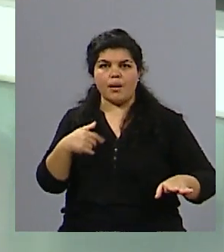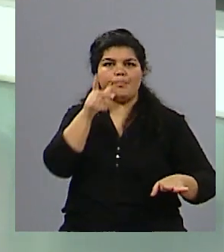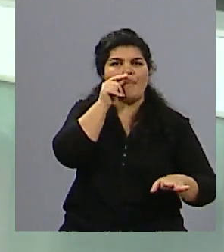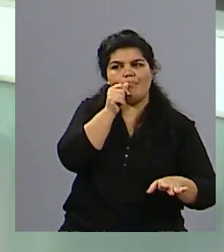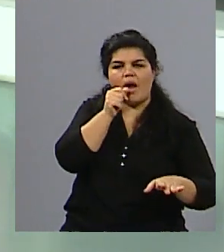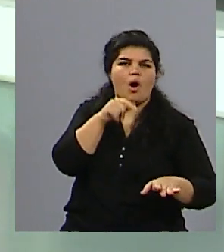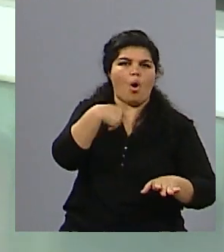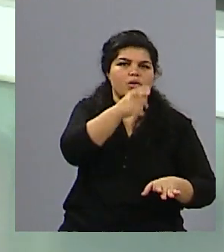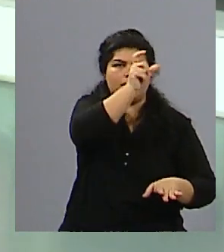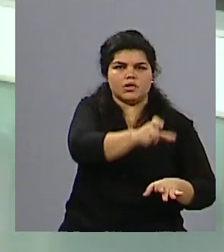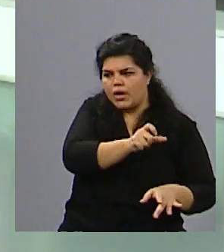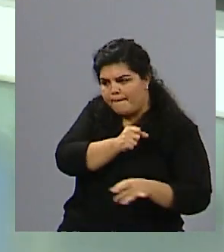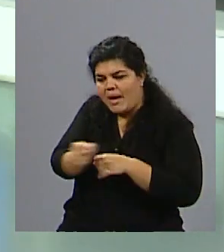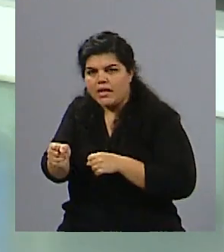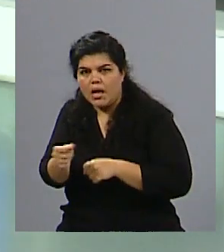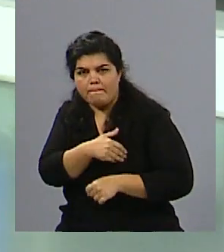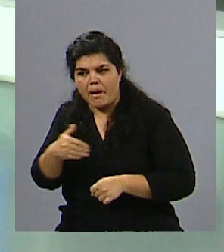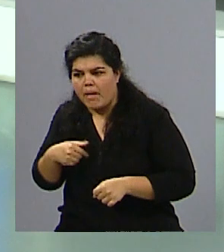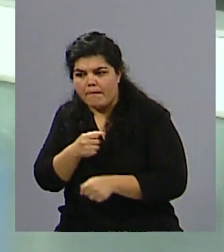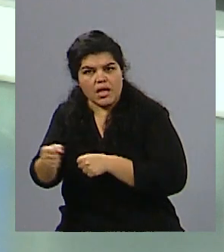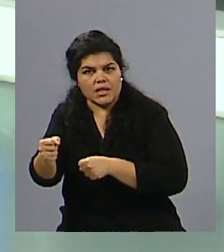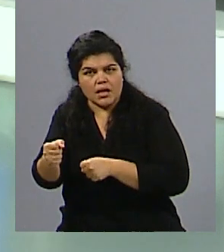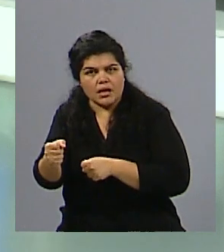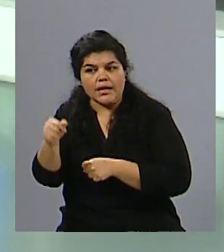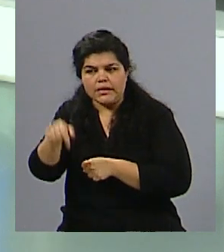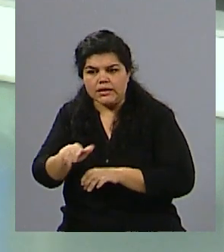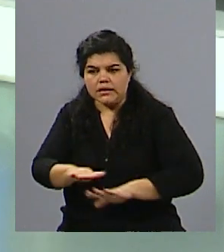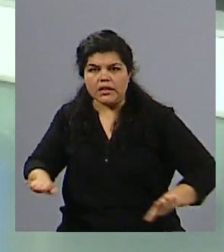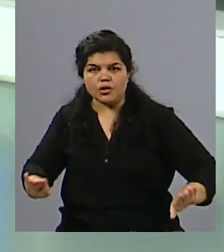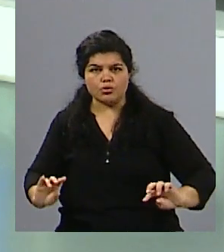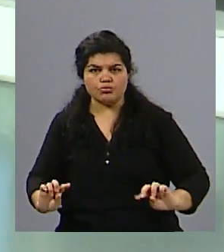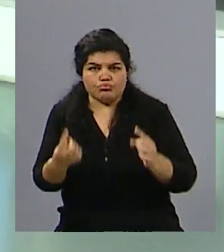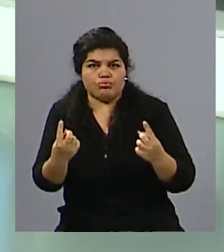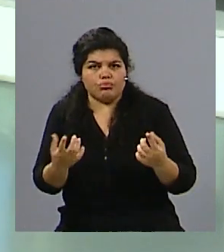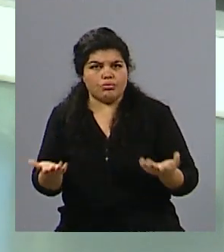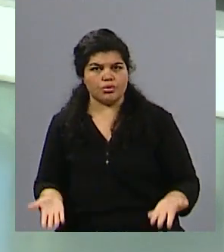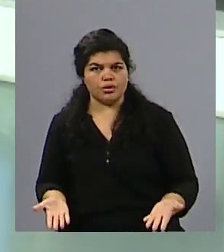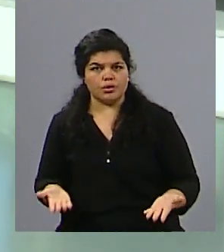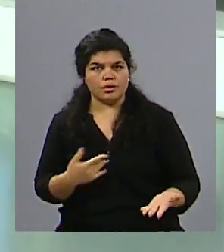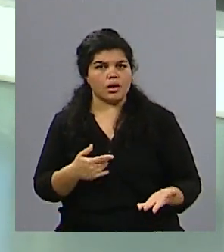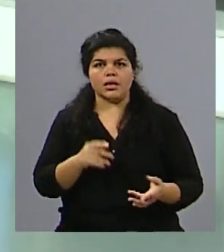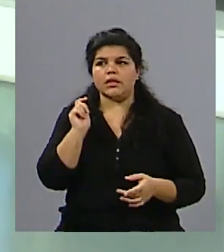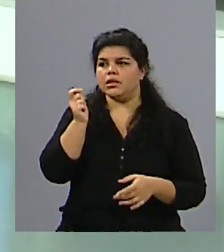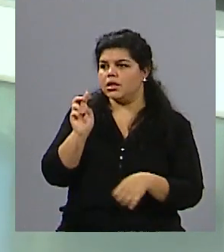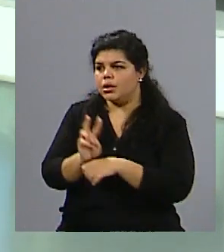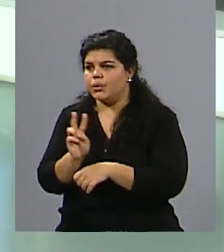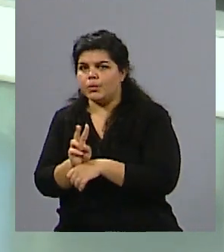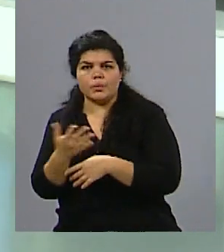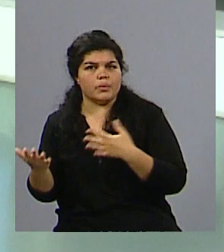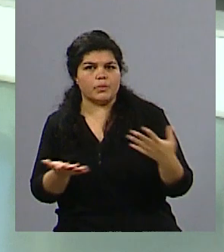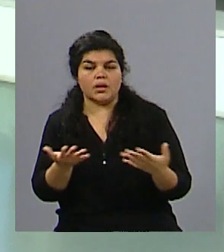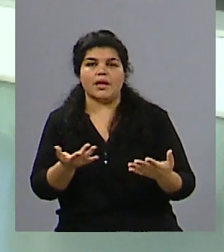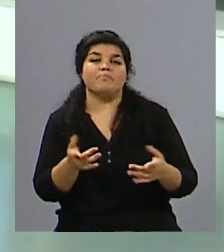que traen, que conllevan muchas veces la muerte de la mamá. Los chiquitos que quedan a la deriva, porque el papá